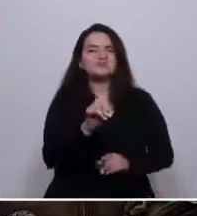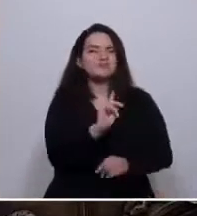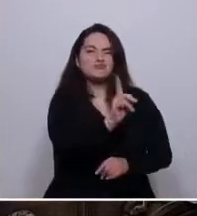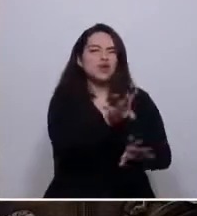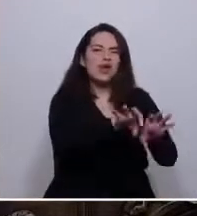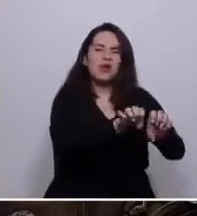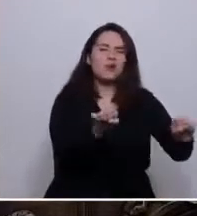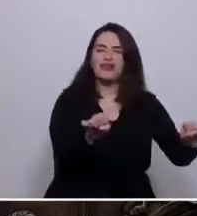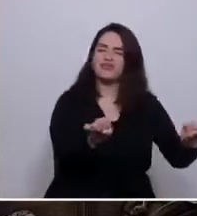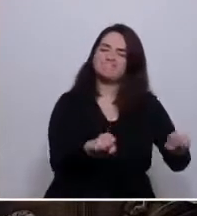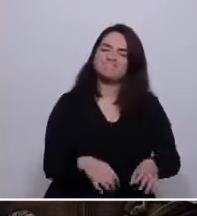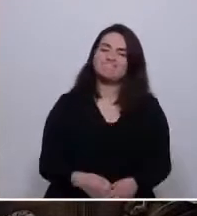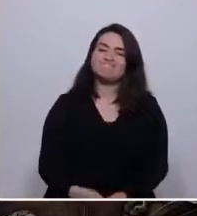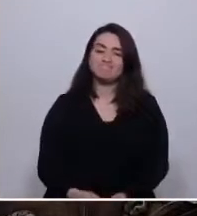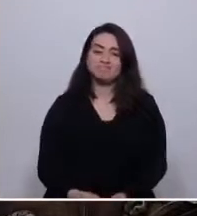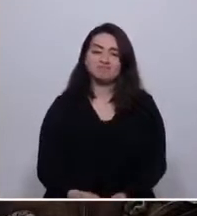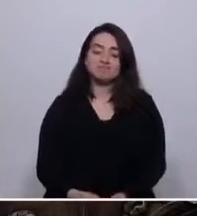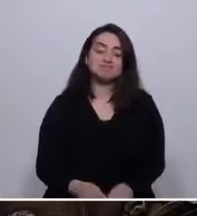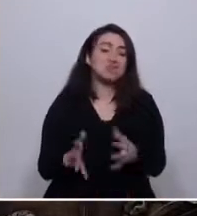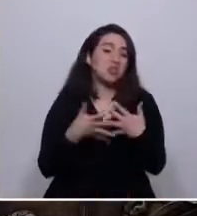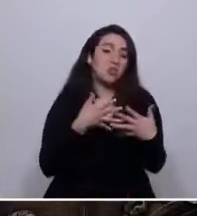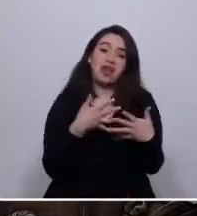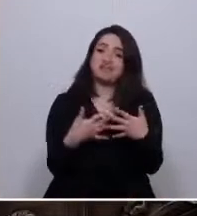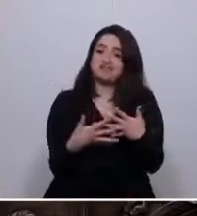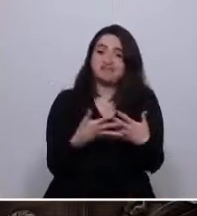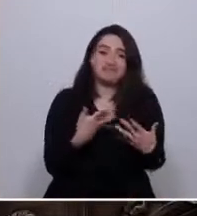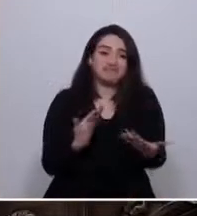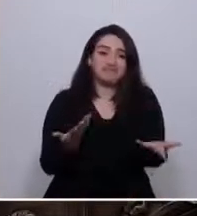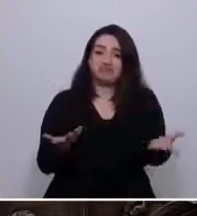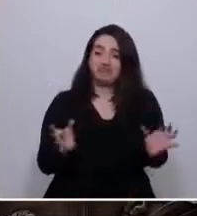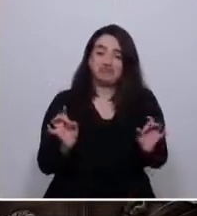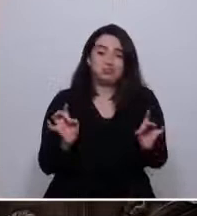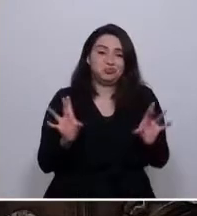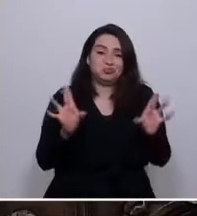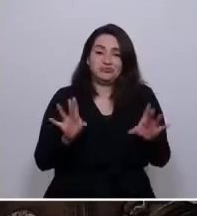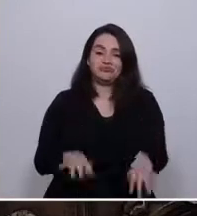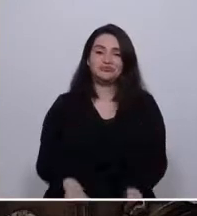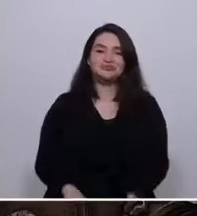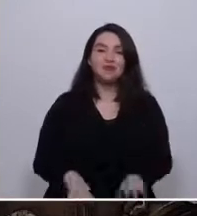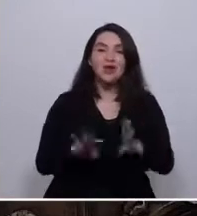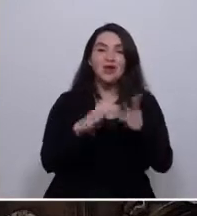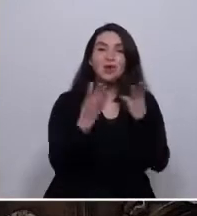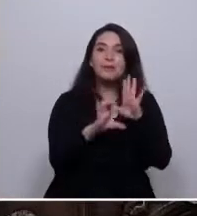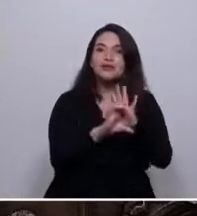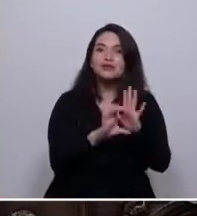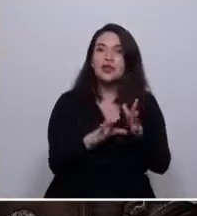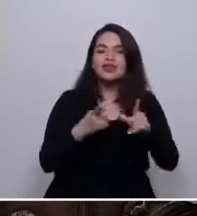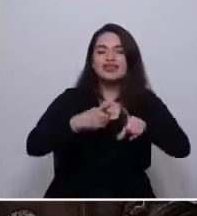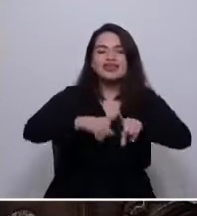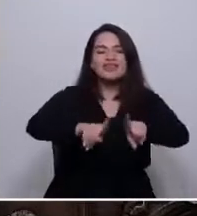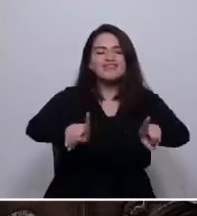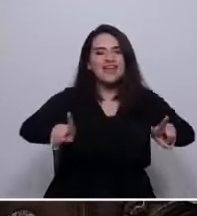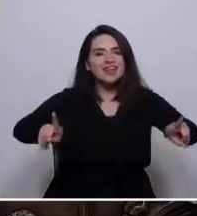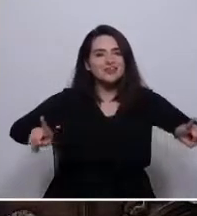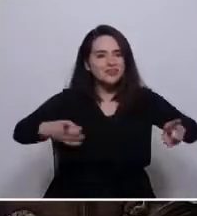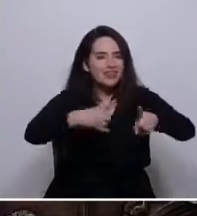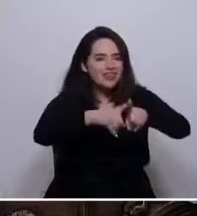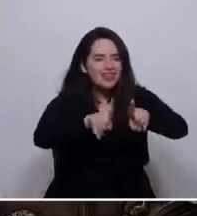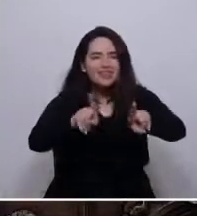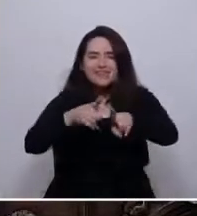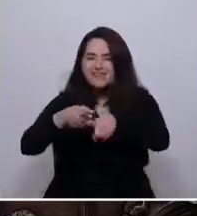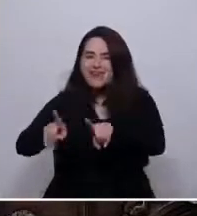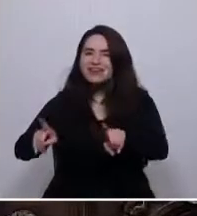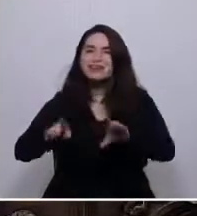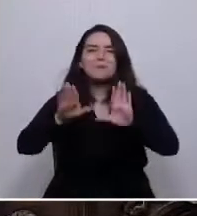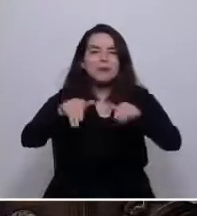lo cual es perfectamente natural. Nuestra convención es diversa, tan diversa como lo es la